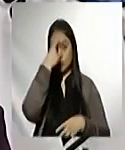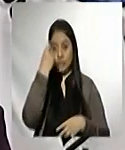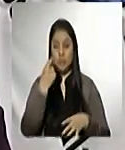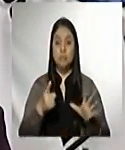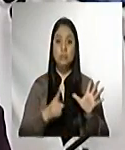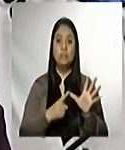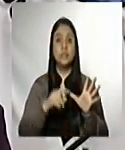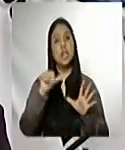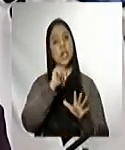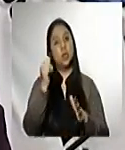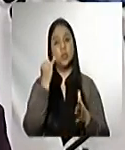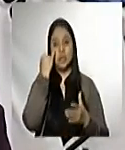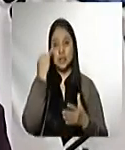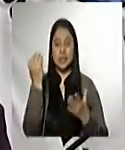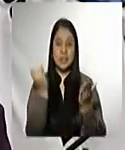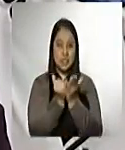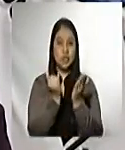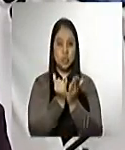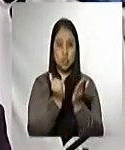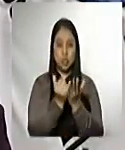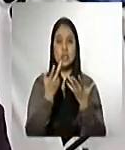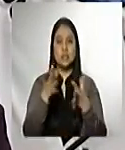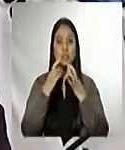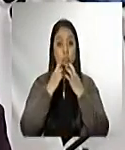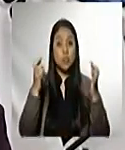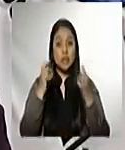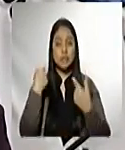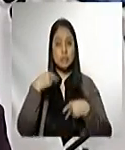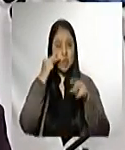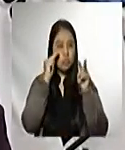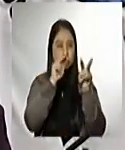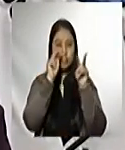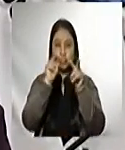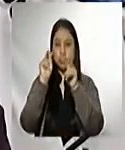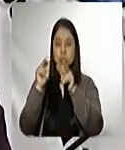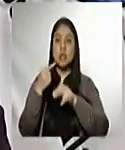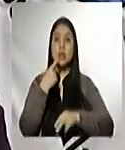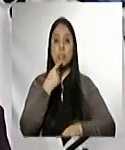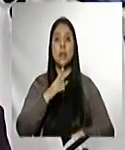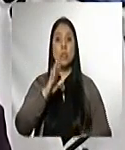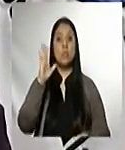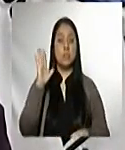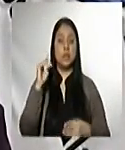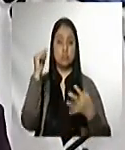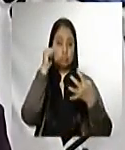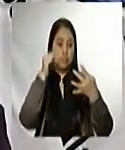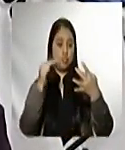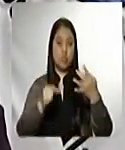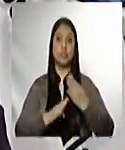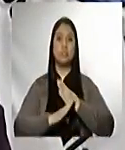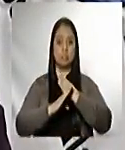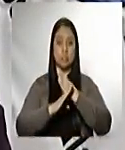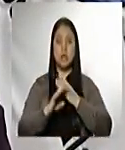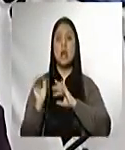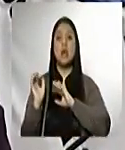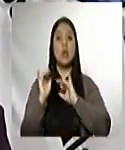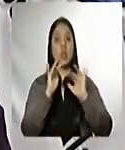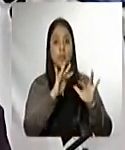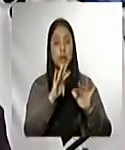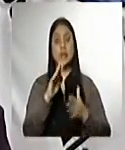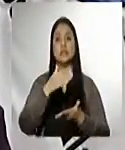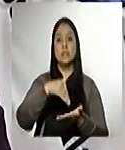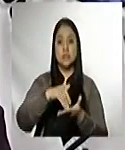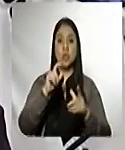otras instituciones públicas para supervisar el cumplimiento de los protocolos, aforos en comercios,